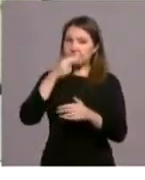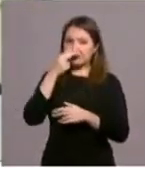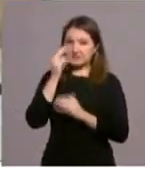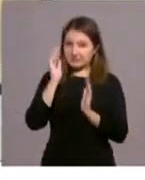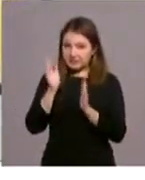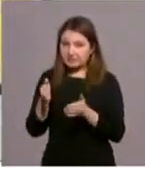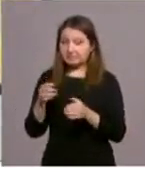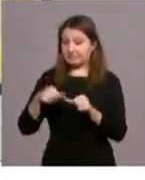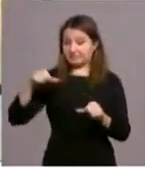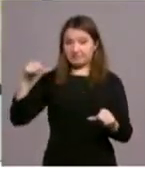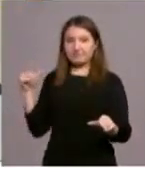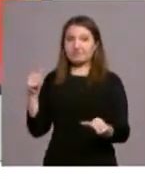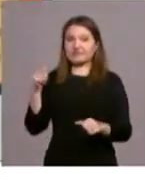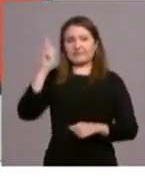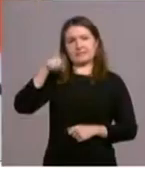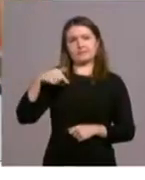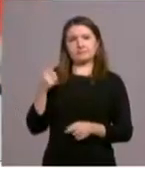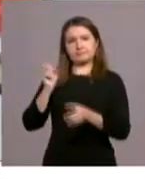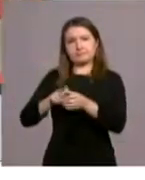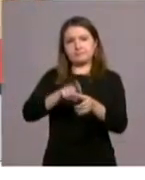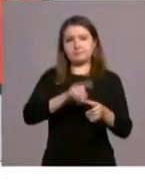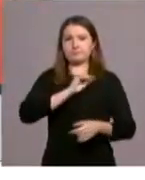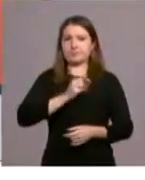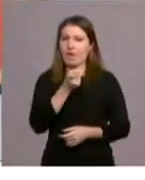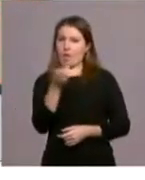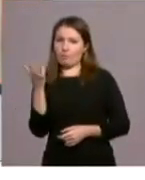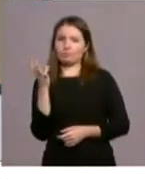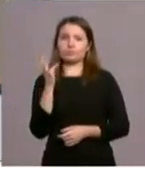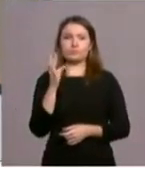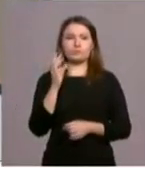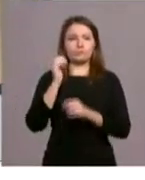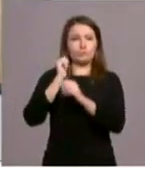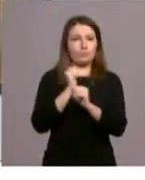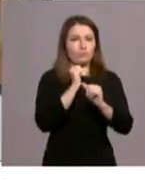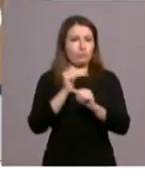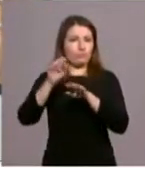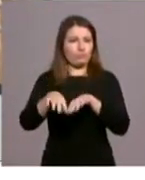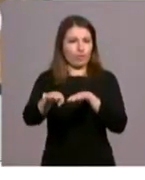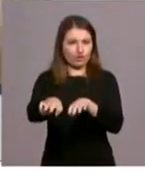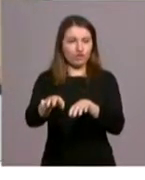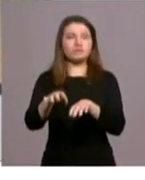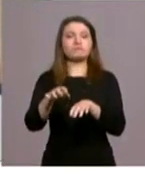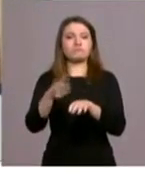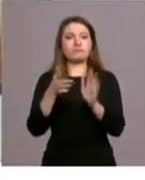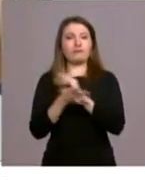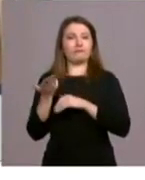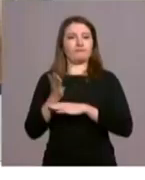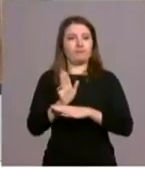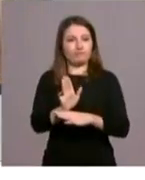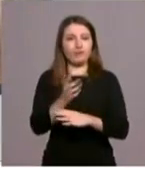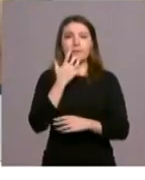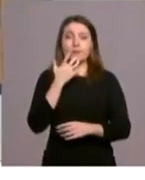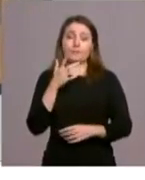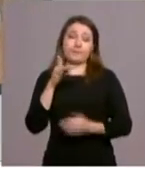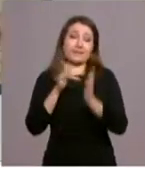me consta que va a participar en muchas de las procesiones, de alguna forma se va a hacer presente en Medinaceli,